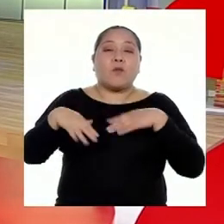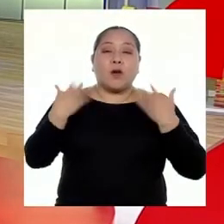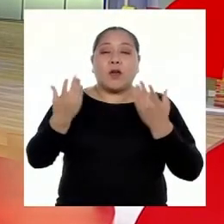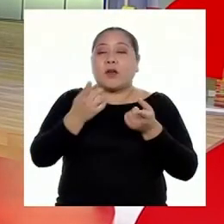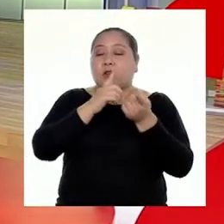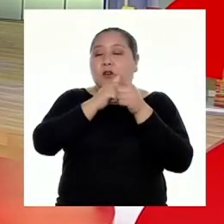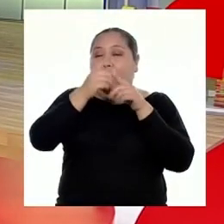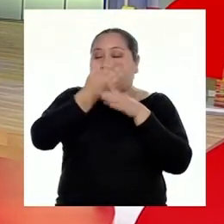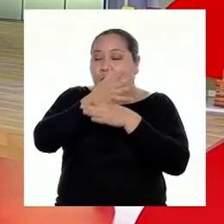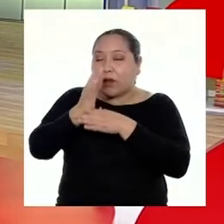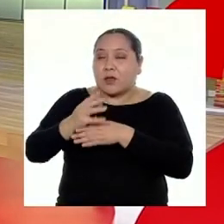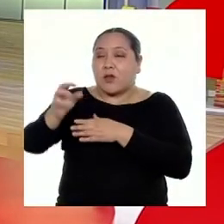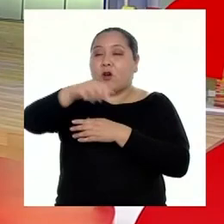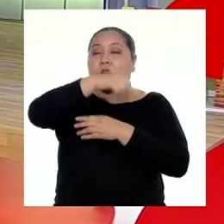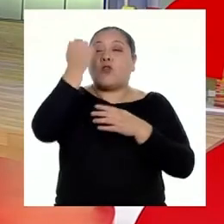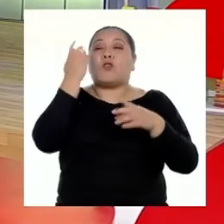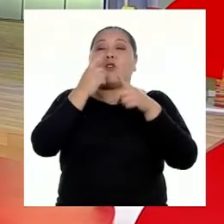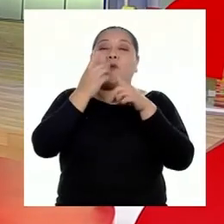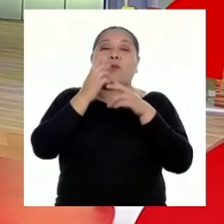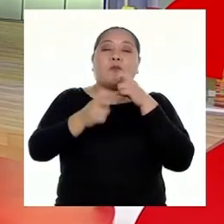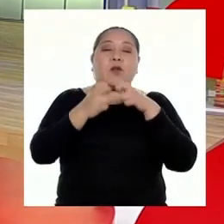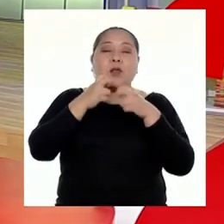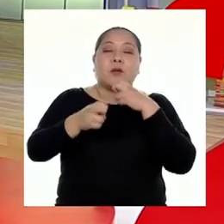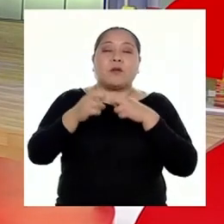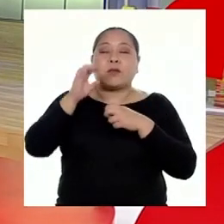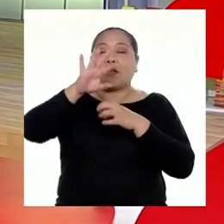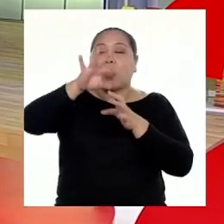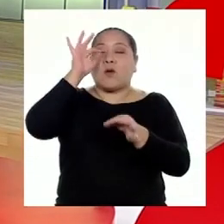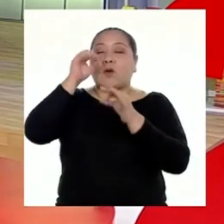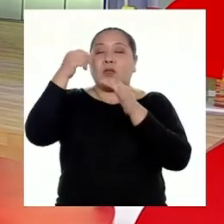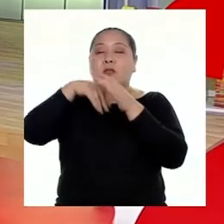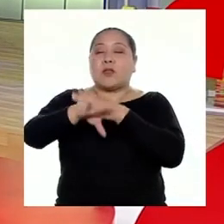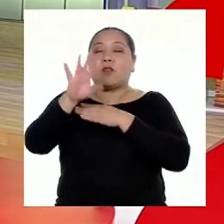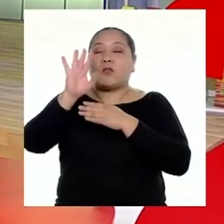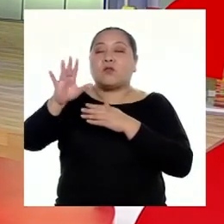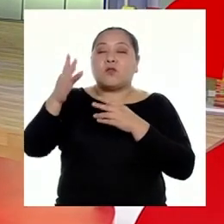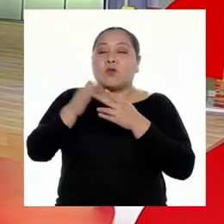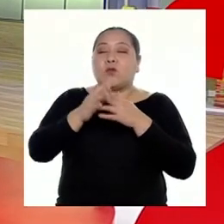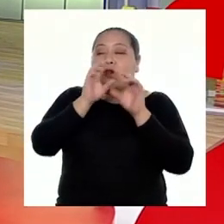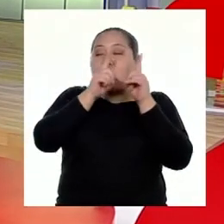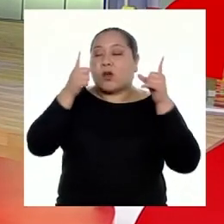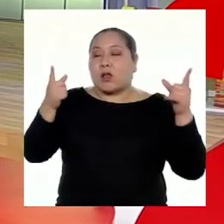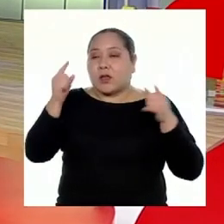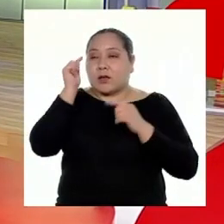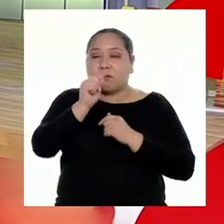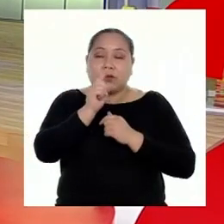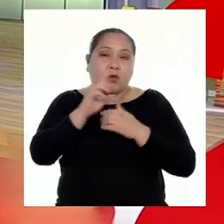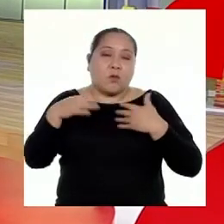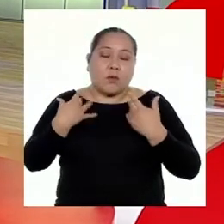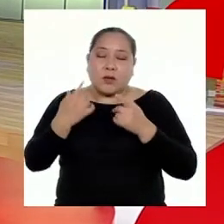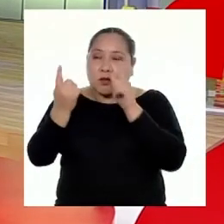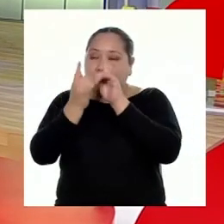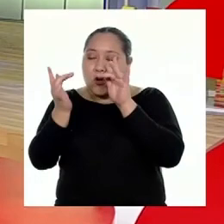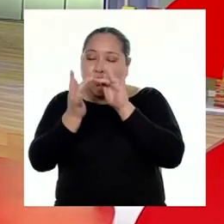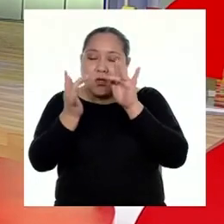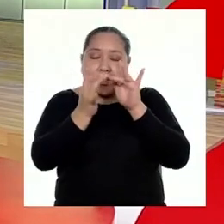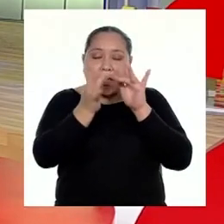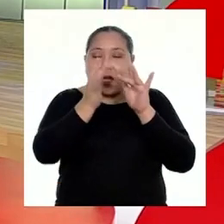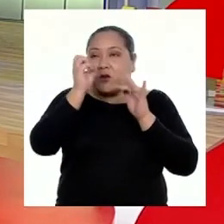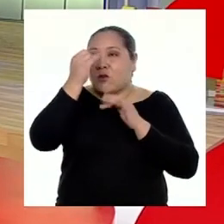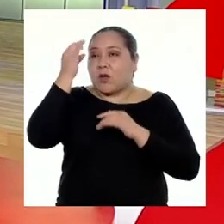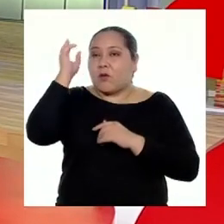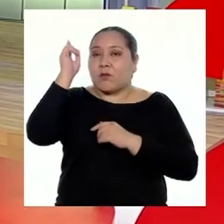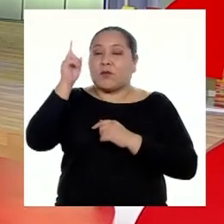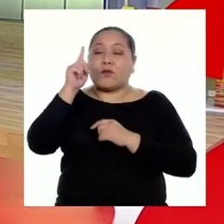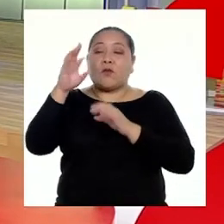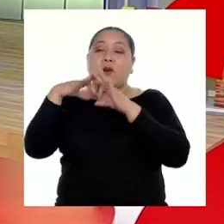problemas a partir de situaciones cotidianas que encuentren en su localidad. Si es que no puedes contactar con un profesor o profesora, un